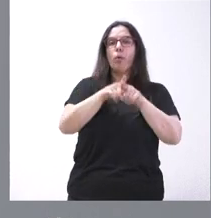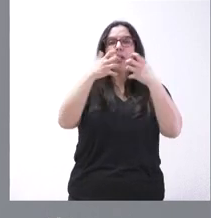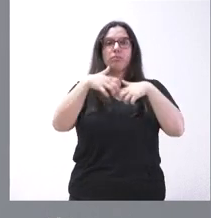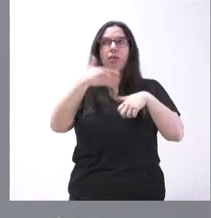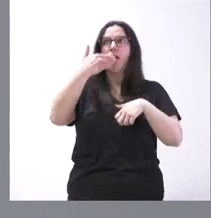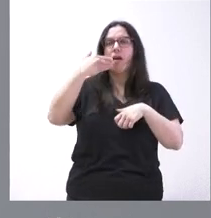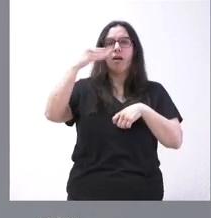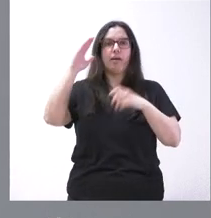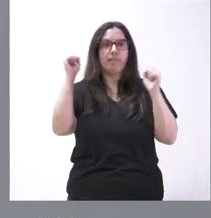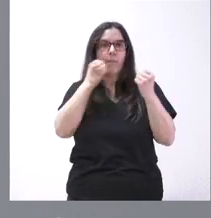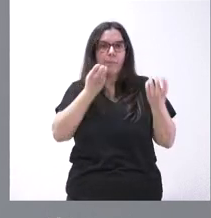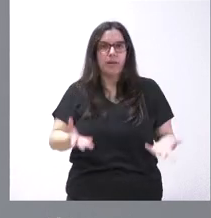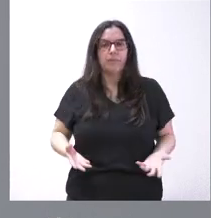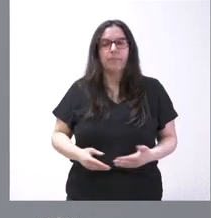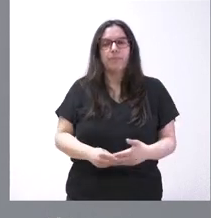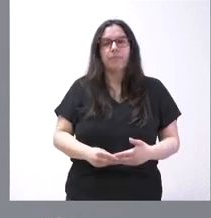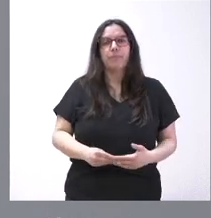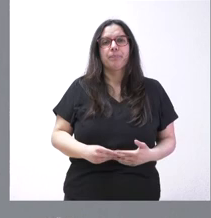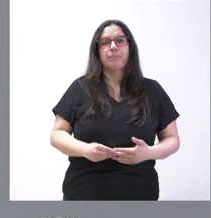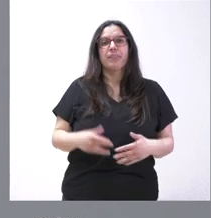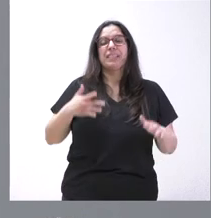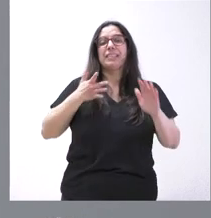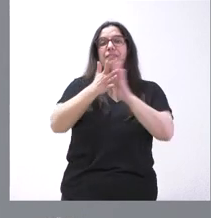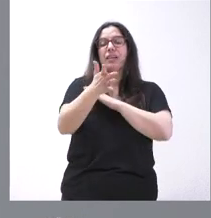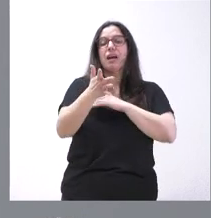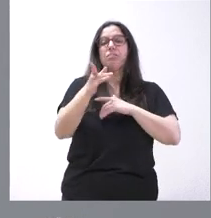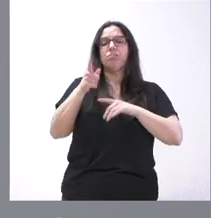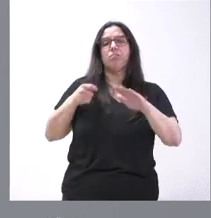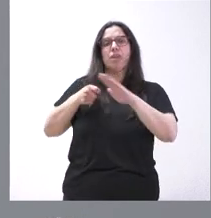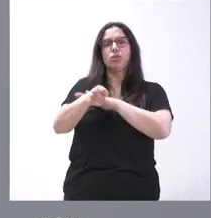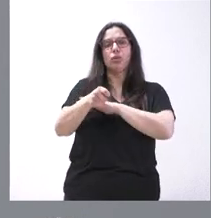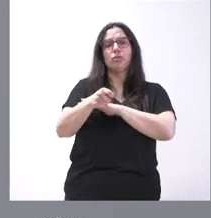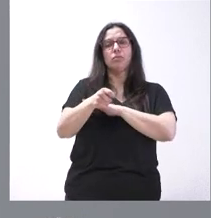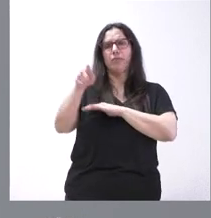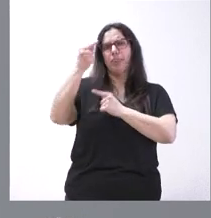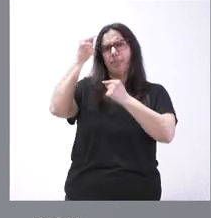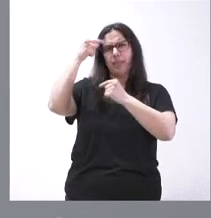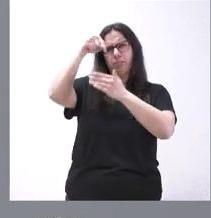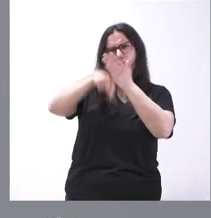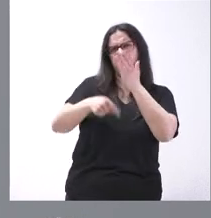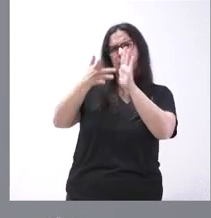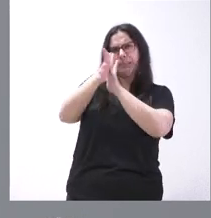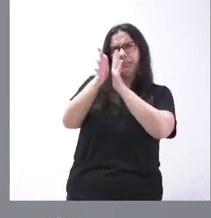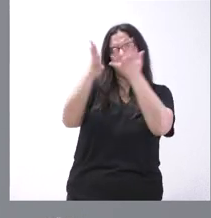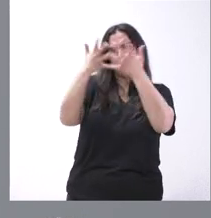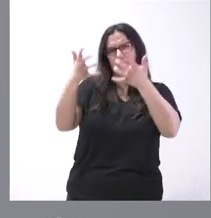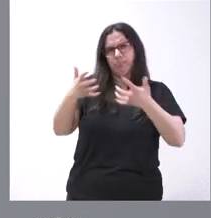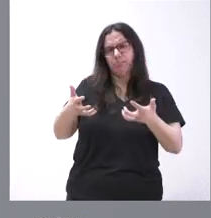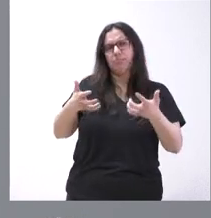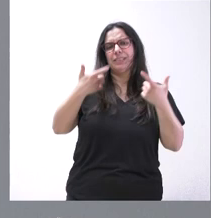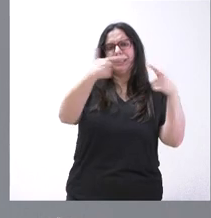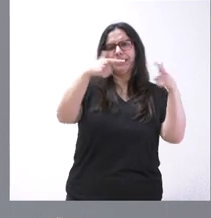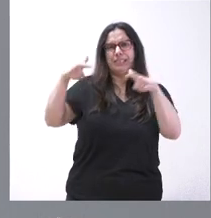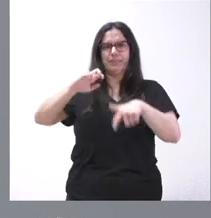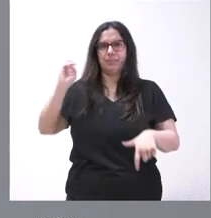Estamos hablando de una inversión que tienen ustedes detallada y descrita en varios apartados.